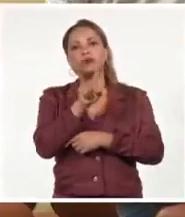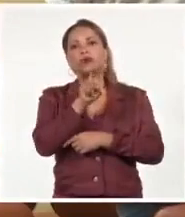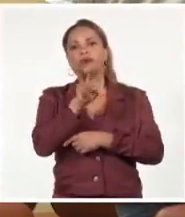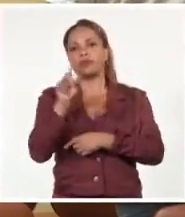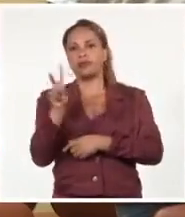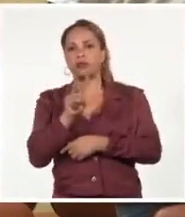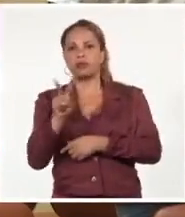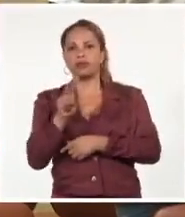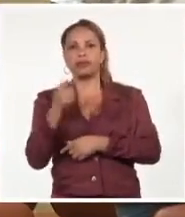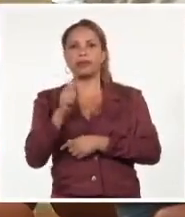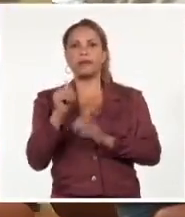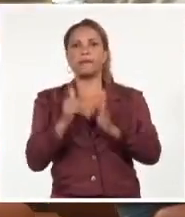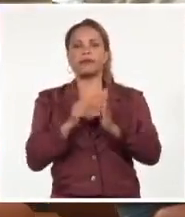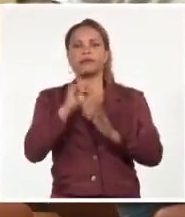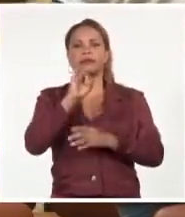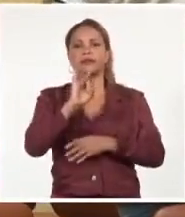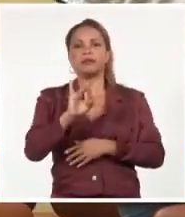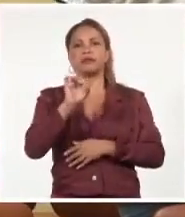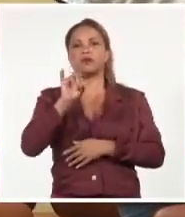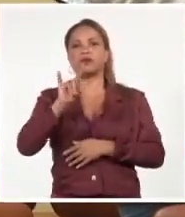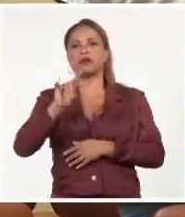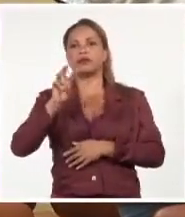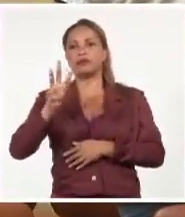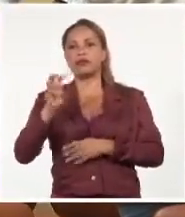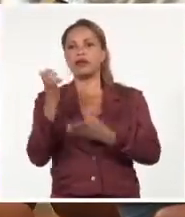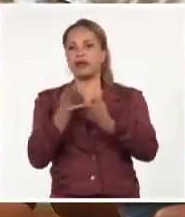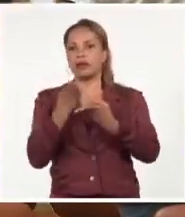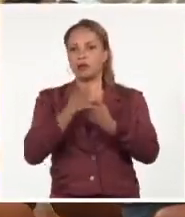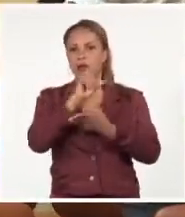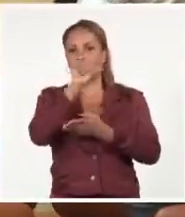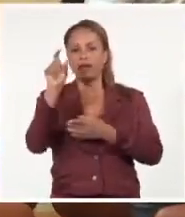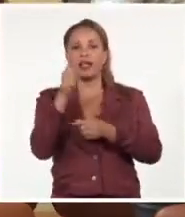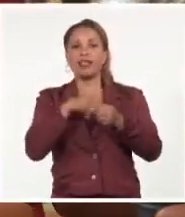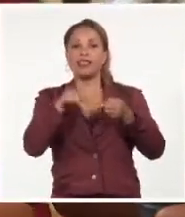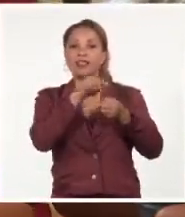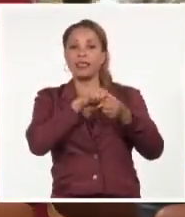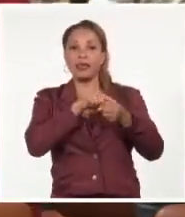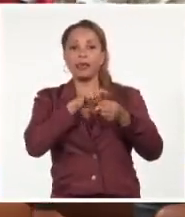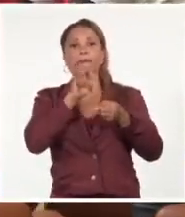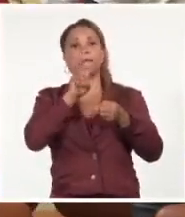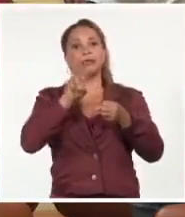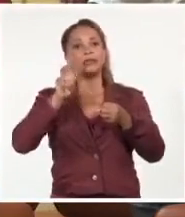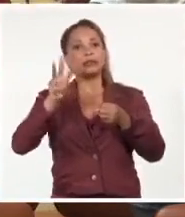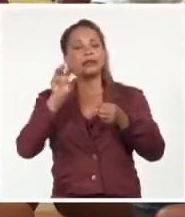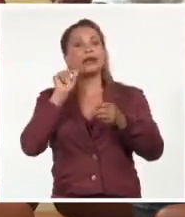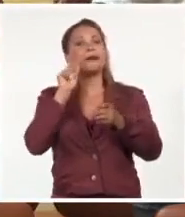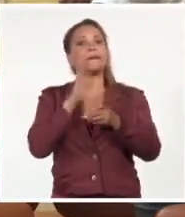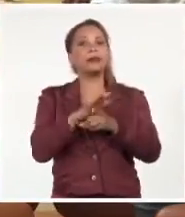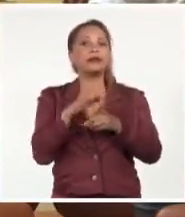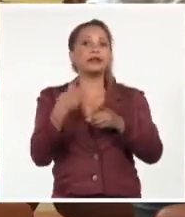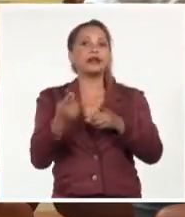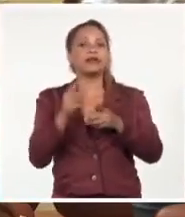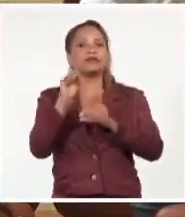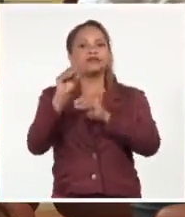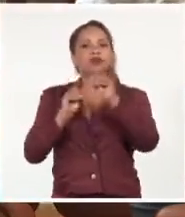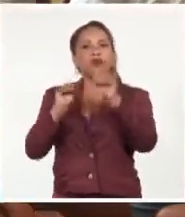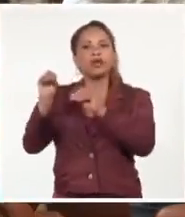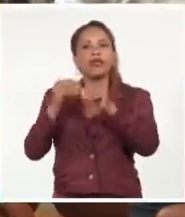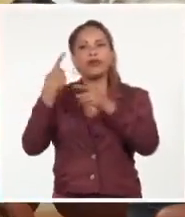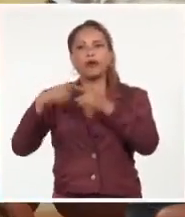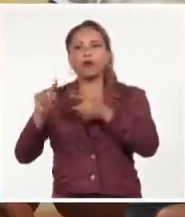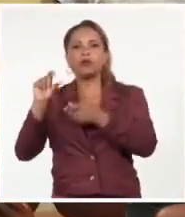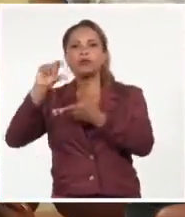.793 instituciones educacionales. De ellas hay 23 que van a reanudar, reubicadas en otros